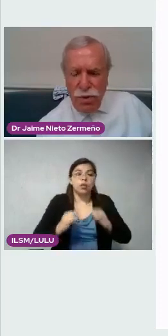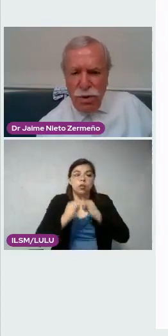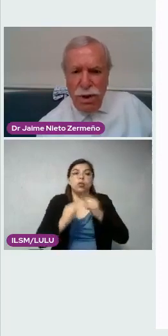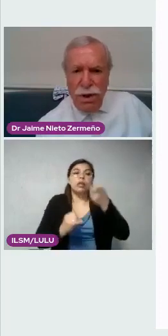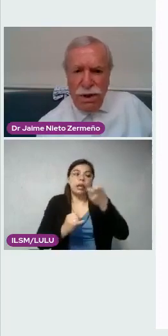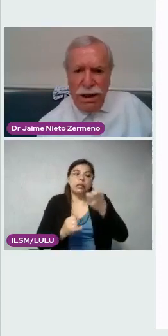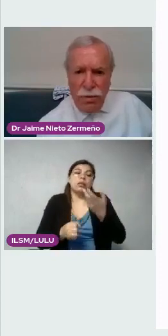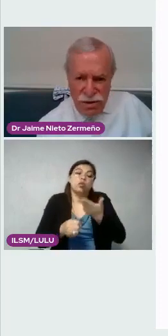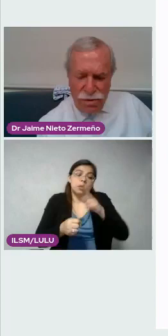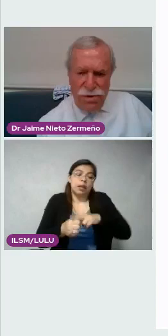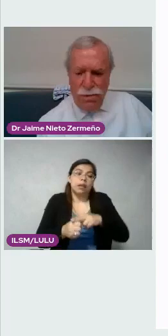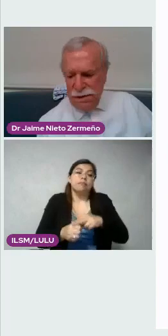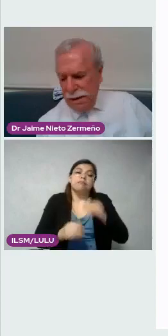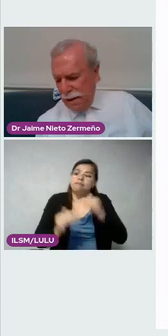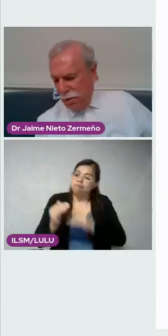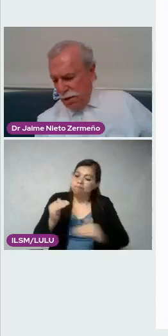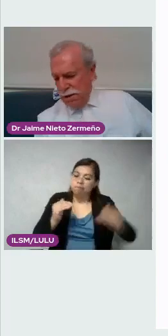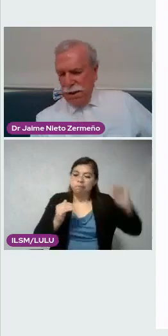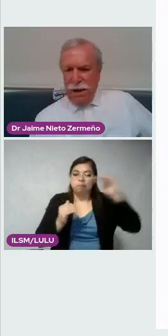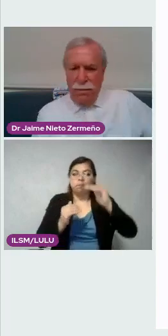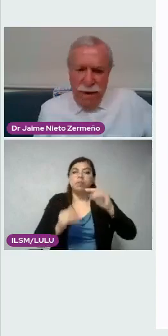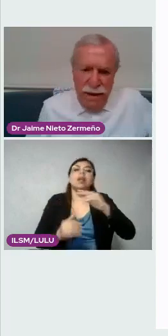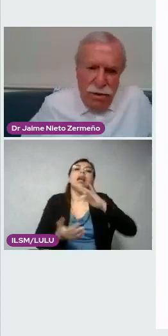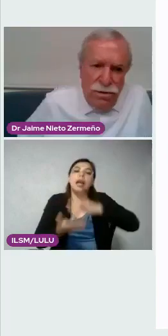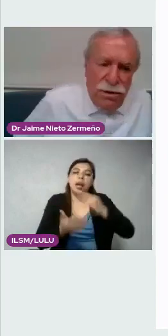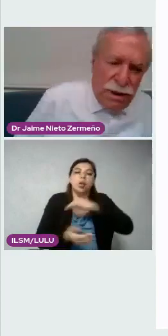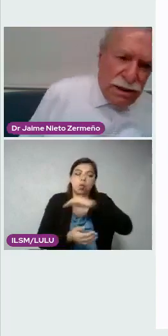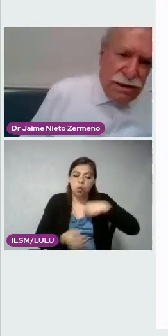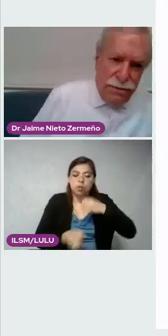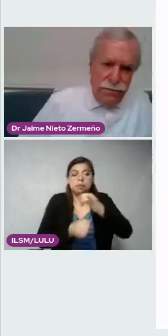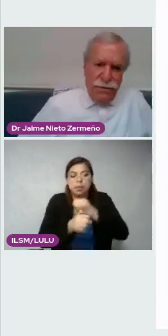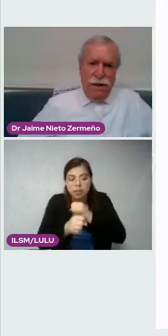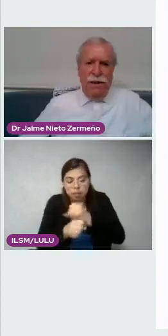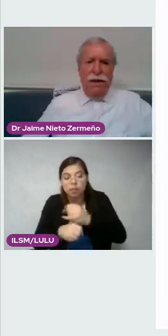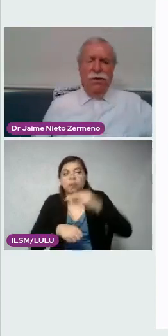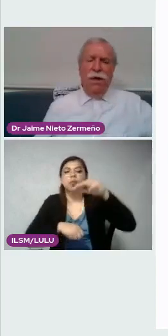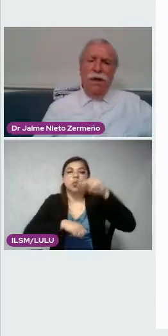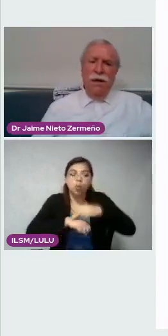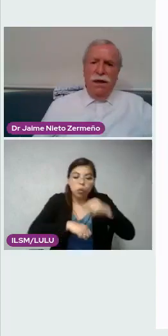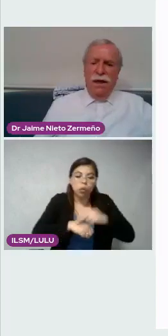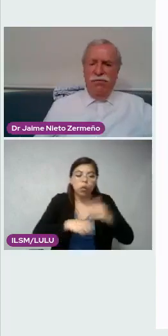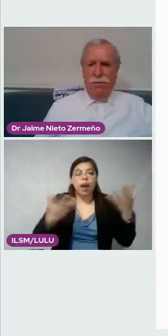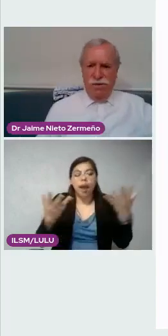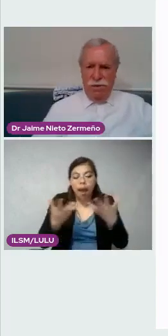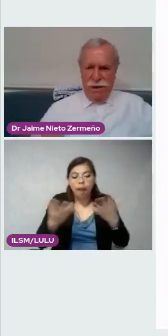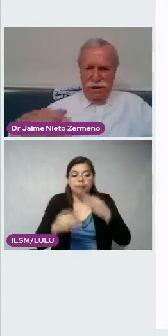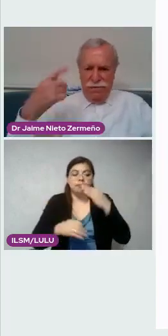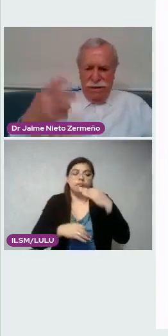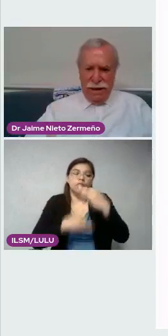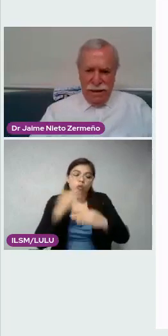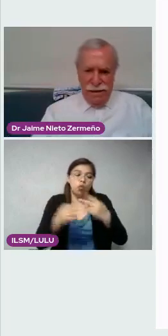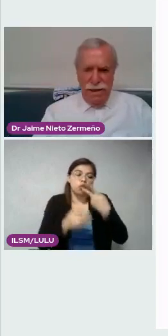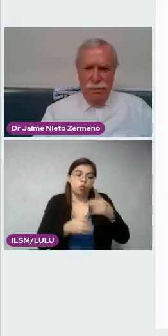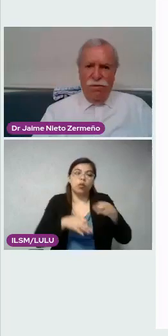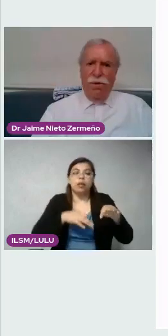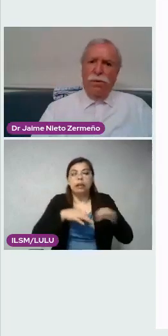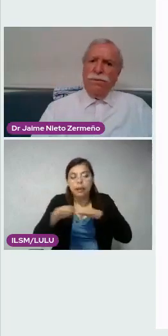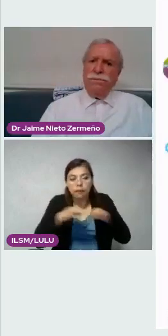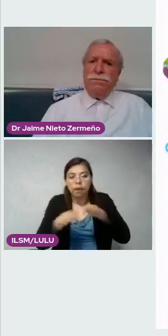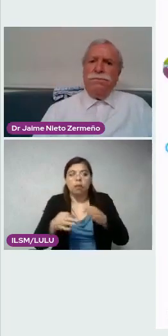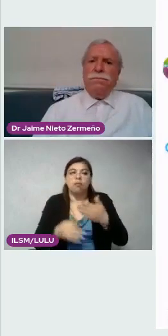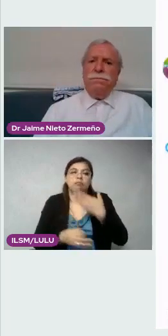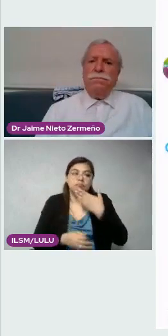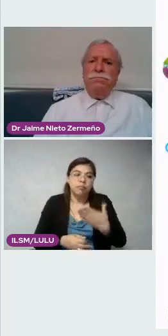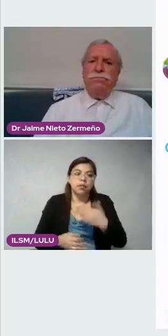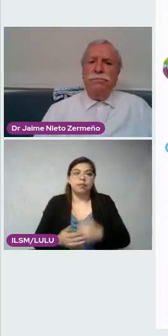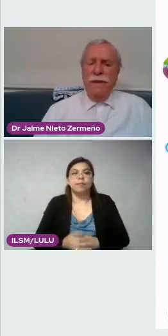la producción de nuestros investigadores y médicos que hacen, tienen una gran formación científica. La que sigue, por favor.